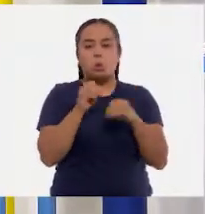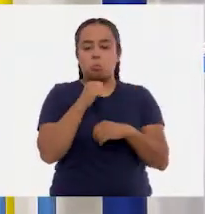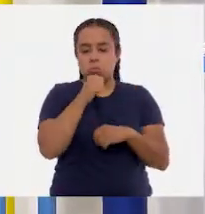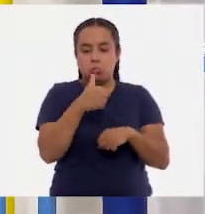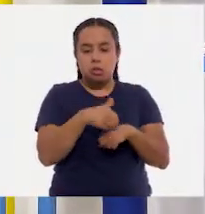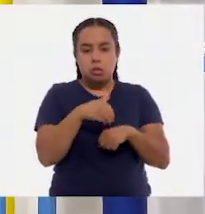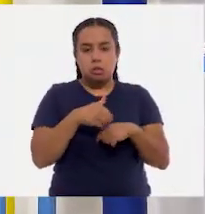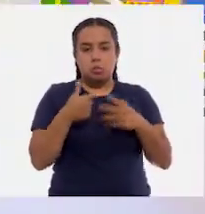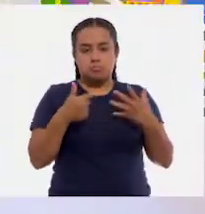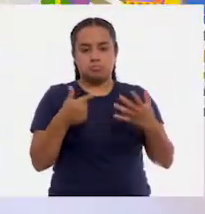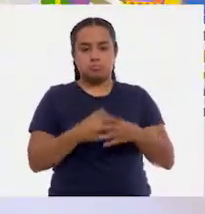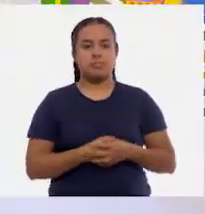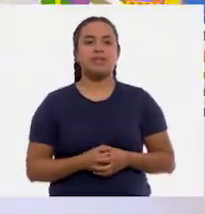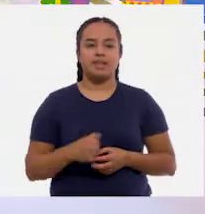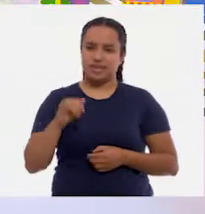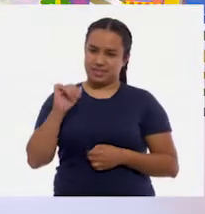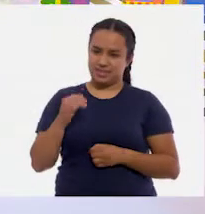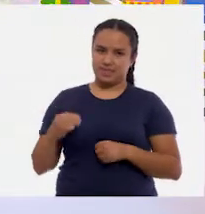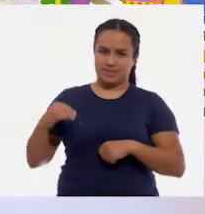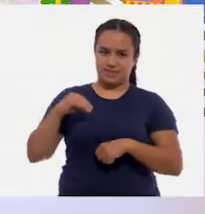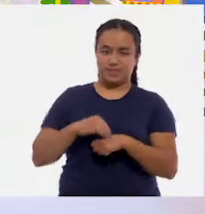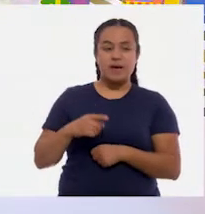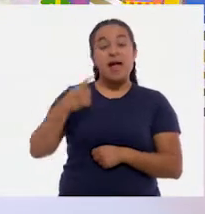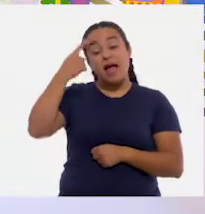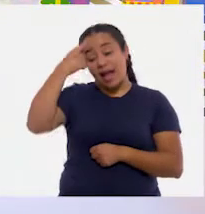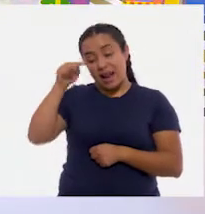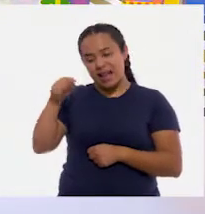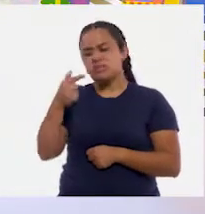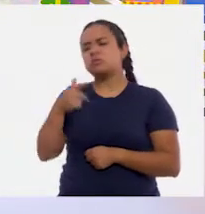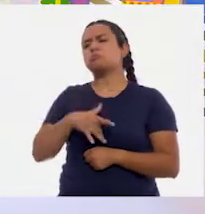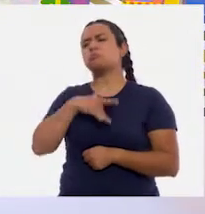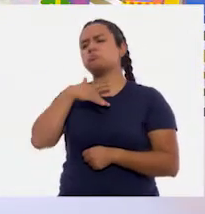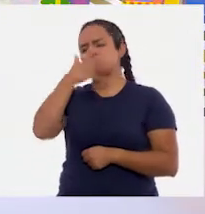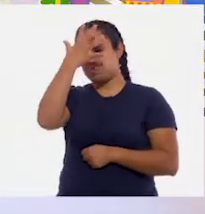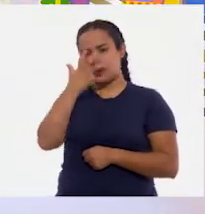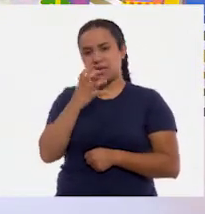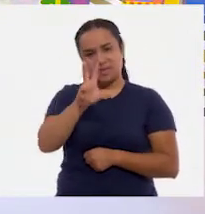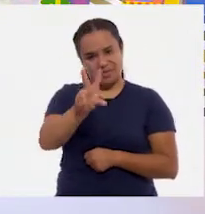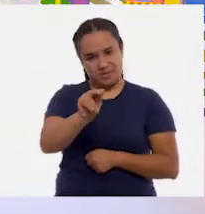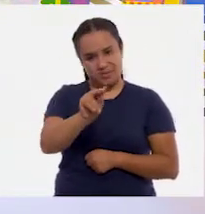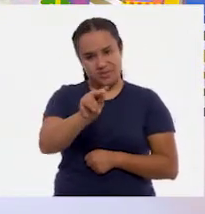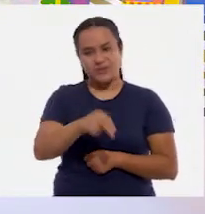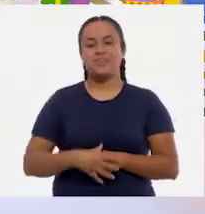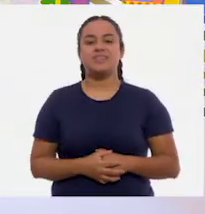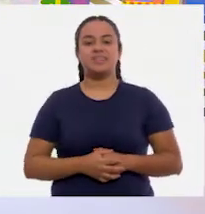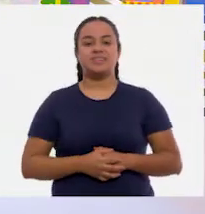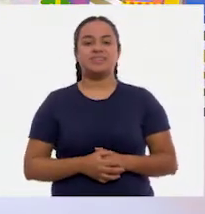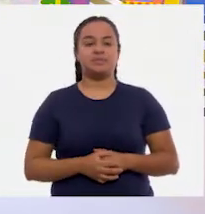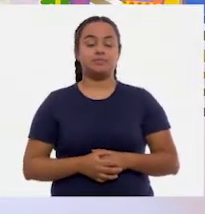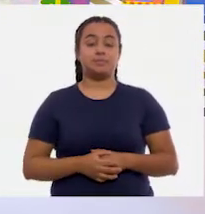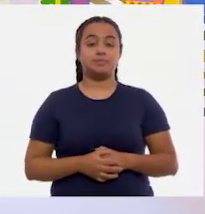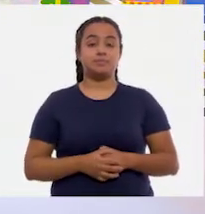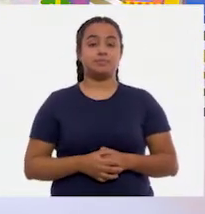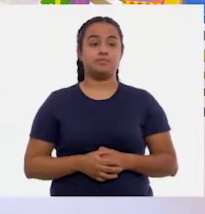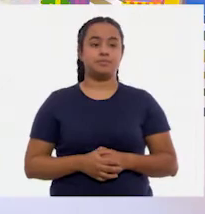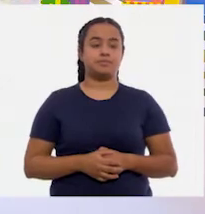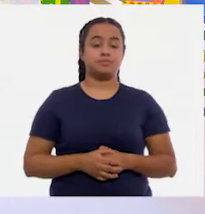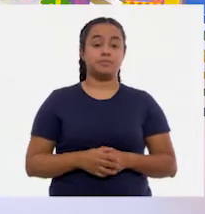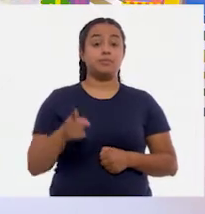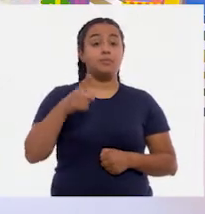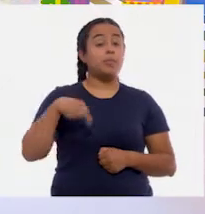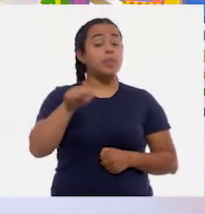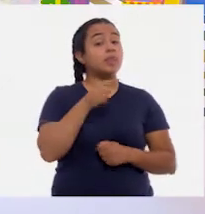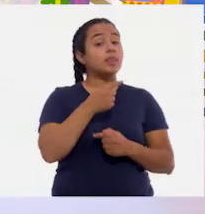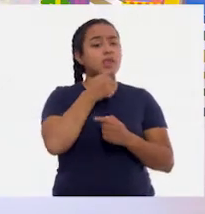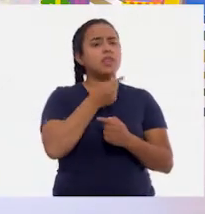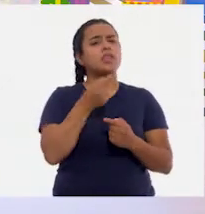pobrecito. Ok, vamos a ponerlo, para que no se ponga triste. Para que no se ponga triste nuestro número siete. Ahora, dile a las niñas y a